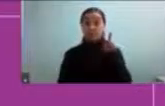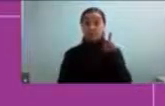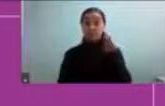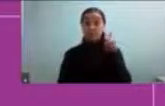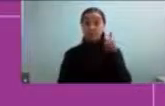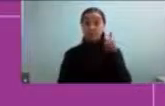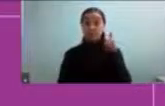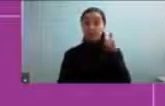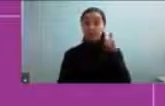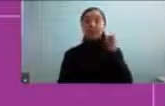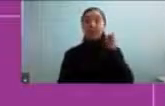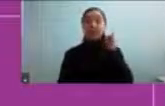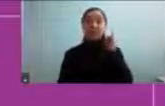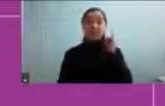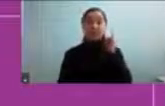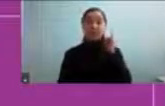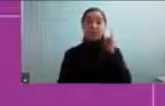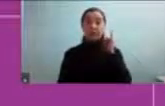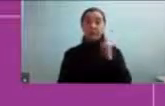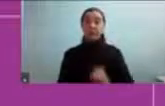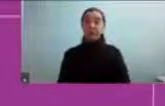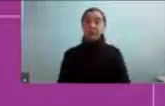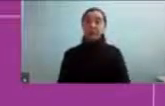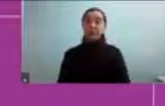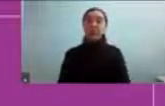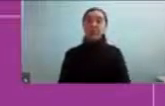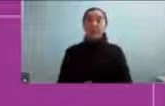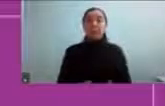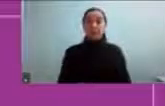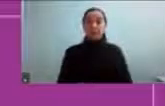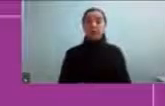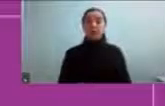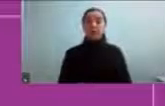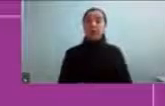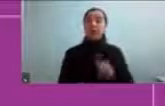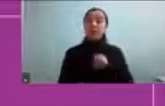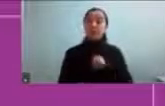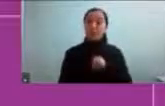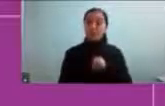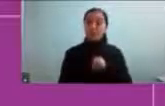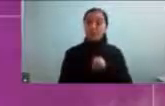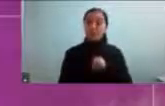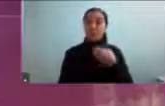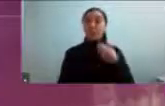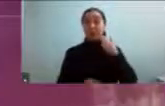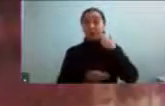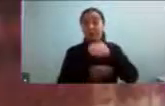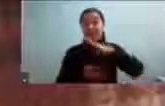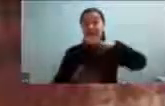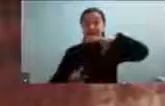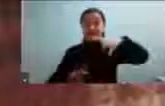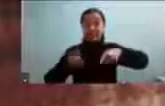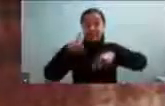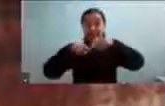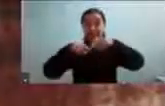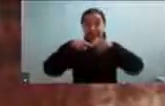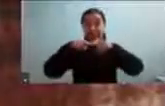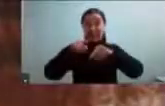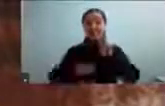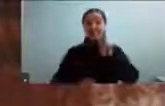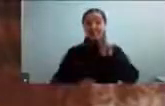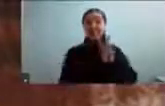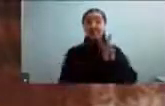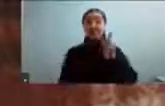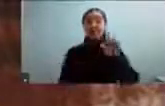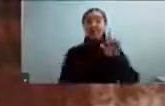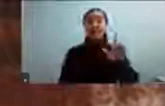Sí, se ve bien. Bueno, yo llegué a la Tierra hace 27 años junto a mi